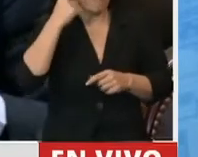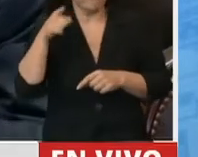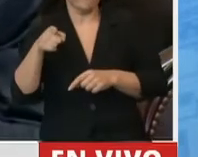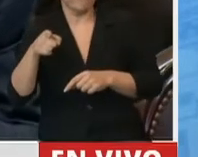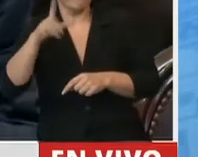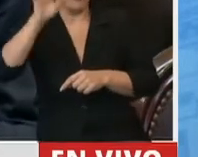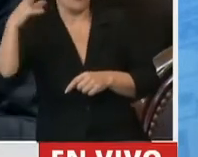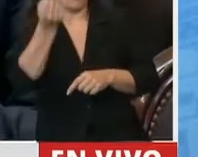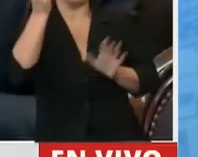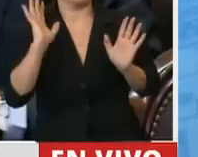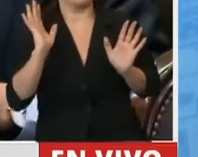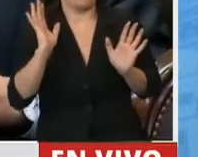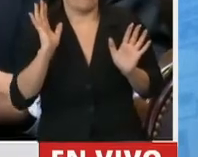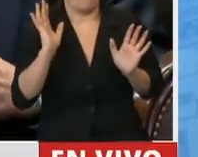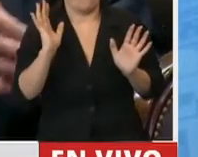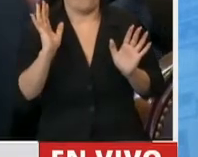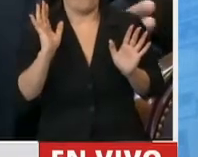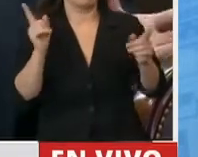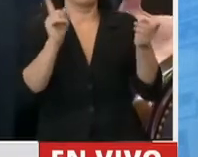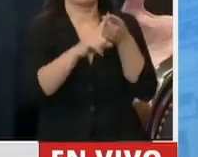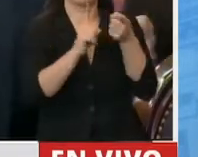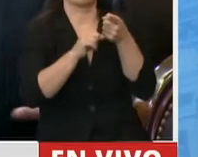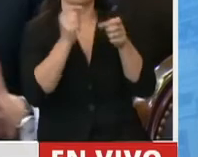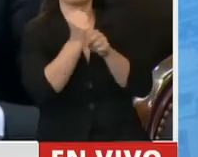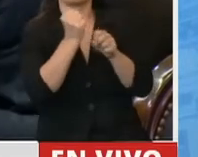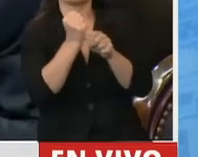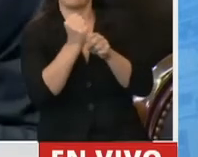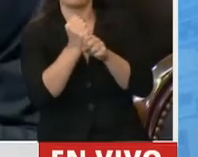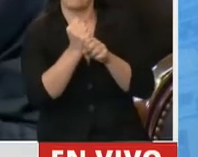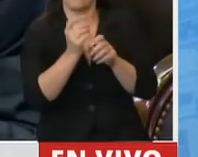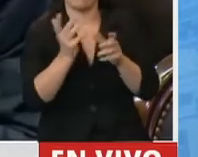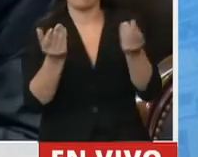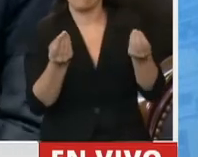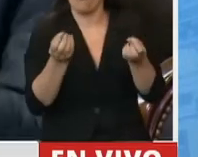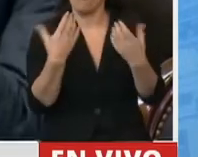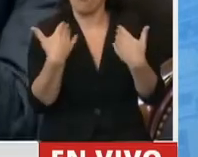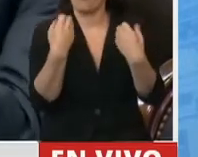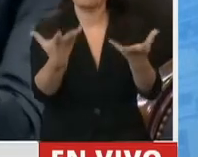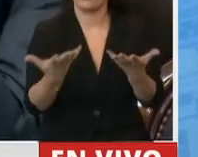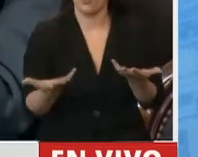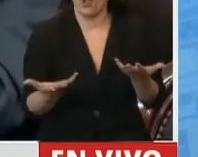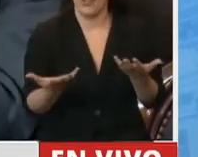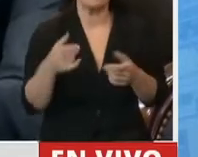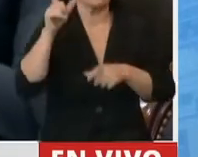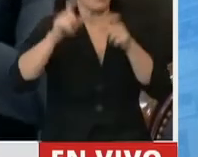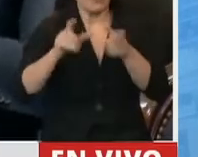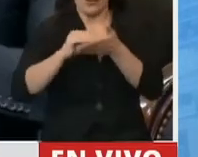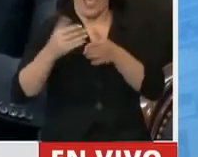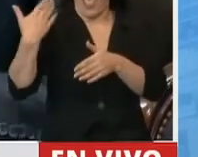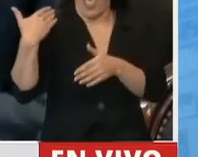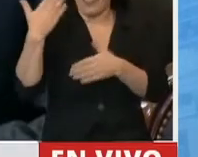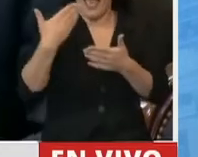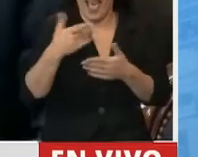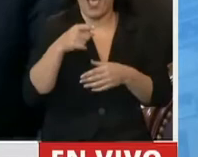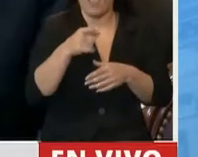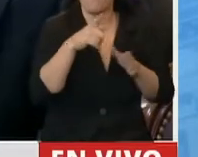relaciones laborales. Han dicho diputados y diputadas propinantes que esto es una incorporación de una modalidad en